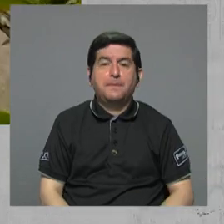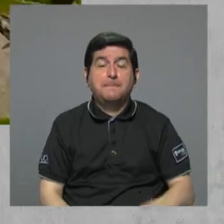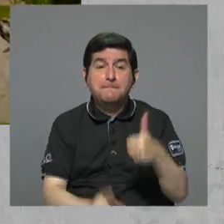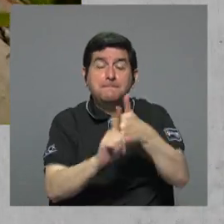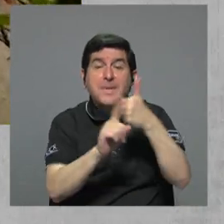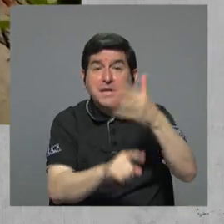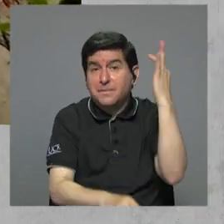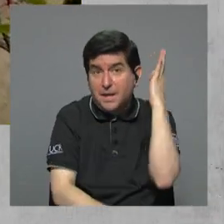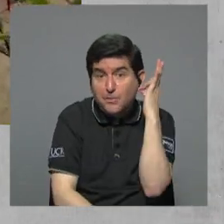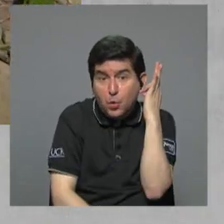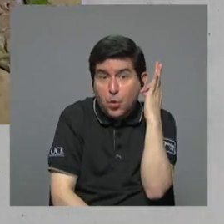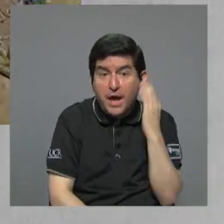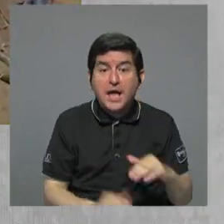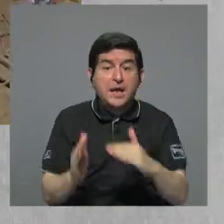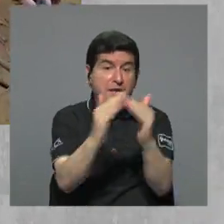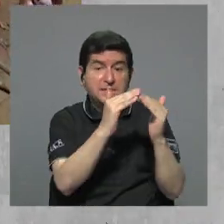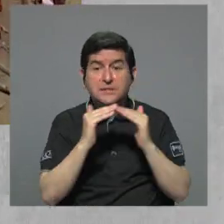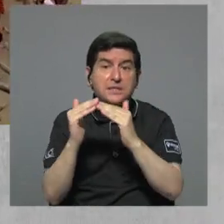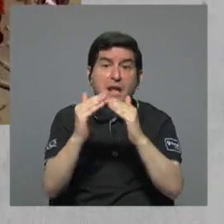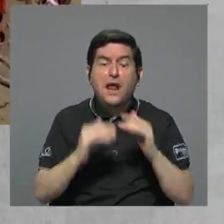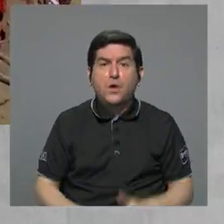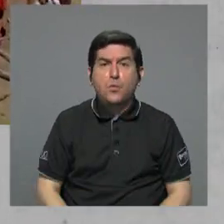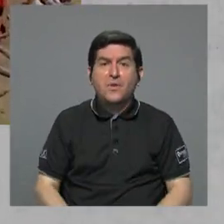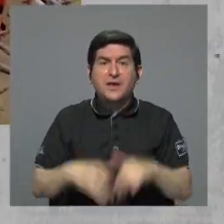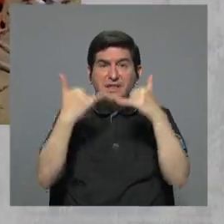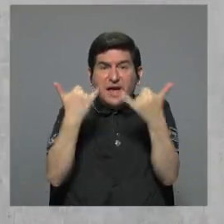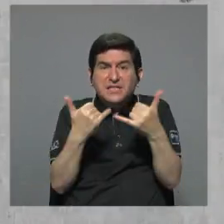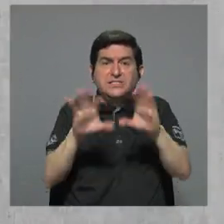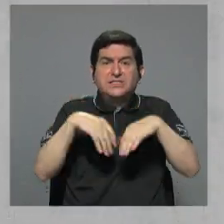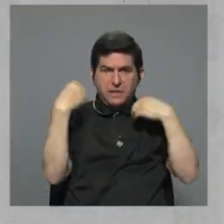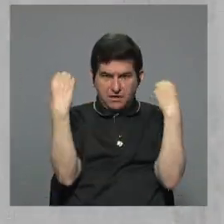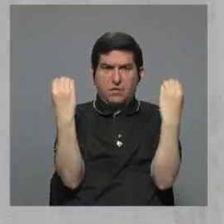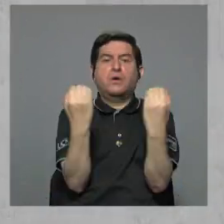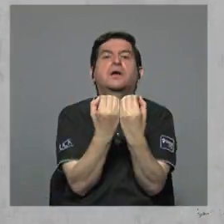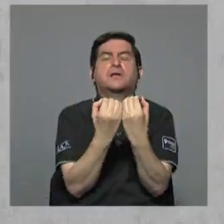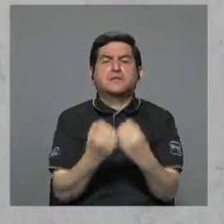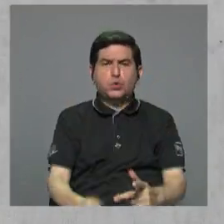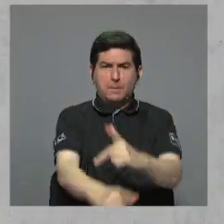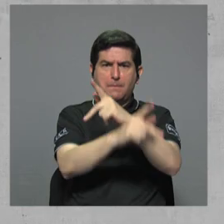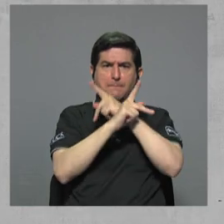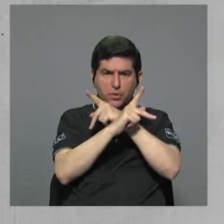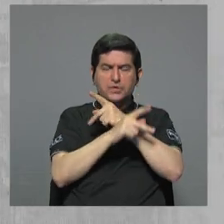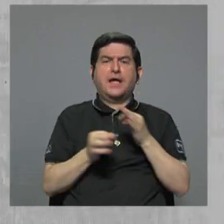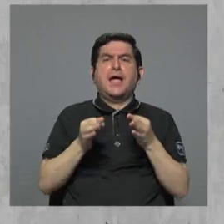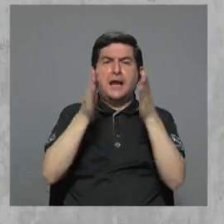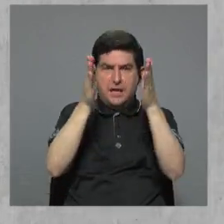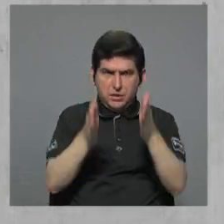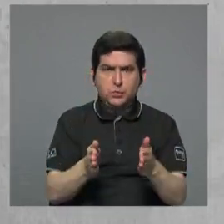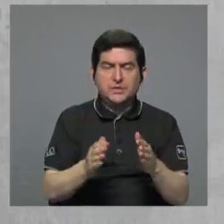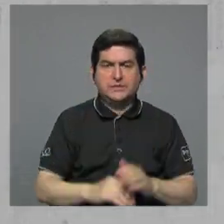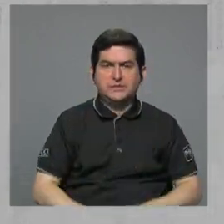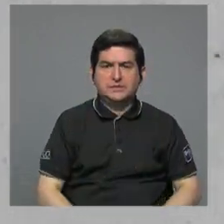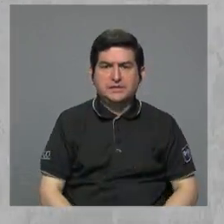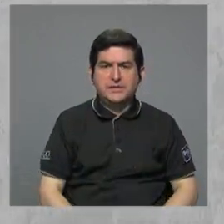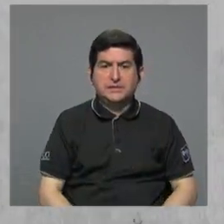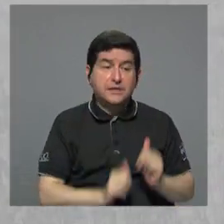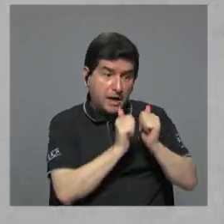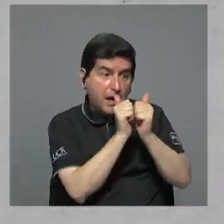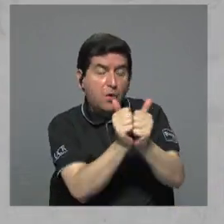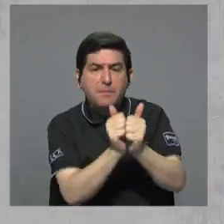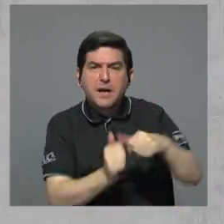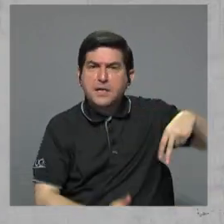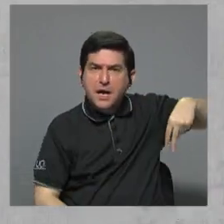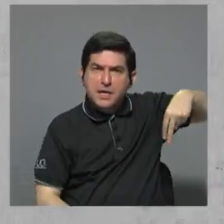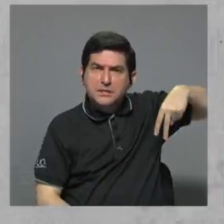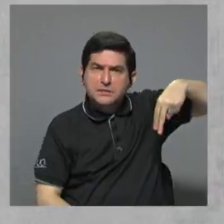muchachas, las mismas mujeres de la comunidad se habían organizado para proteger a las turistas, acompañarlas cuando